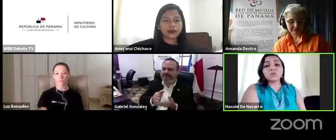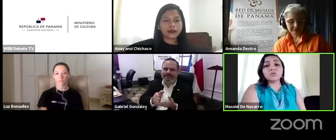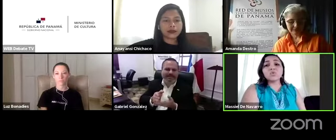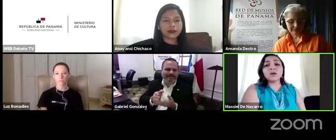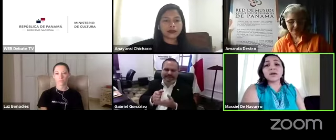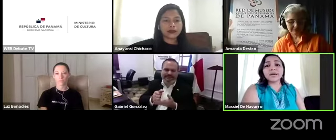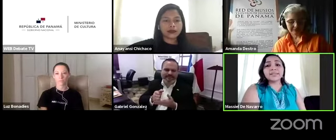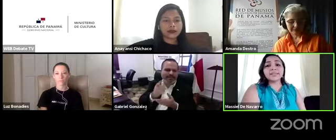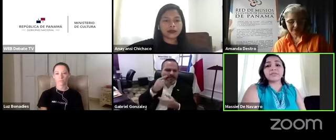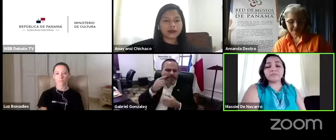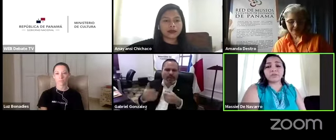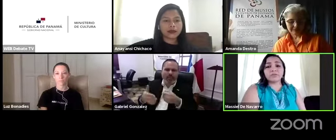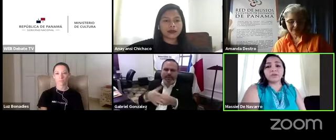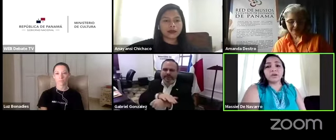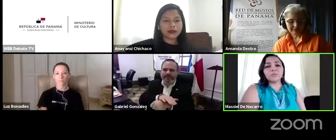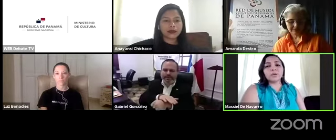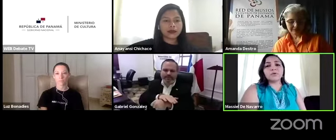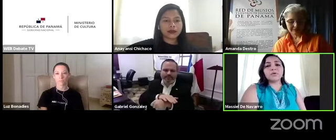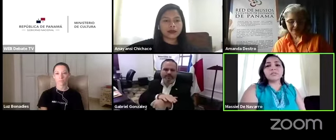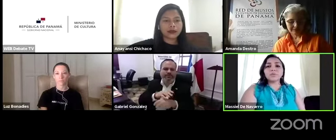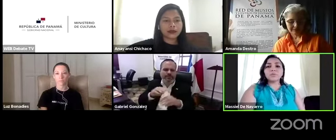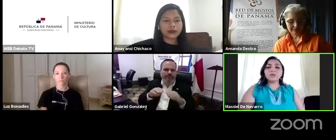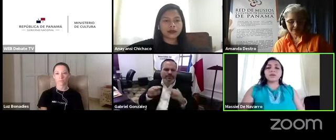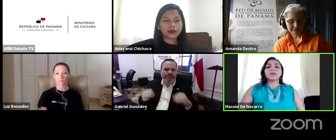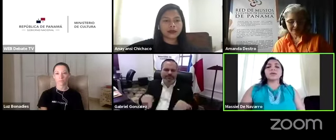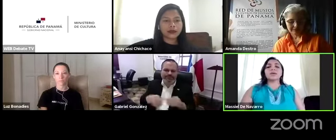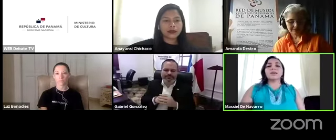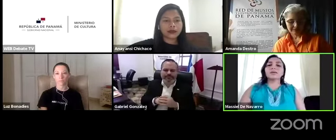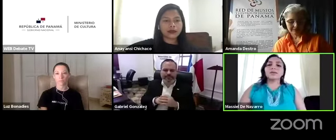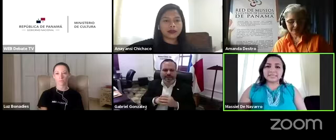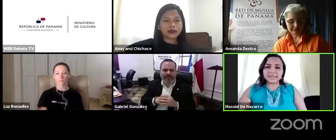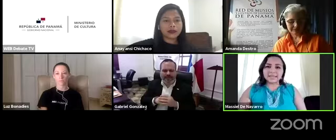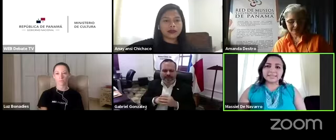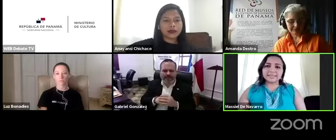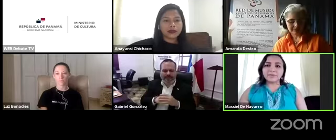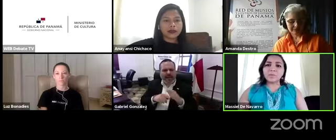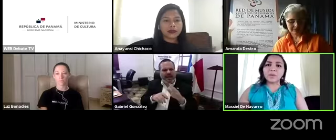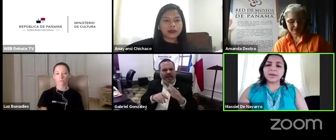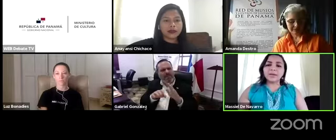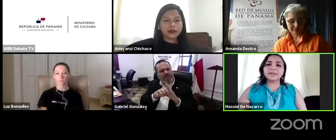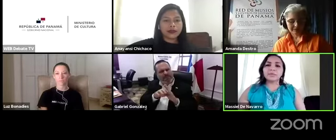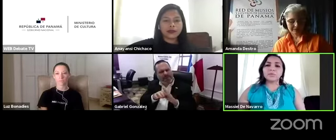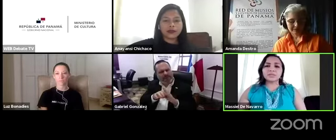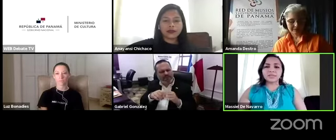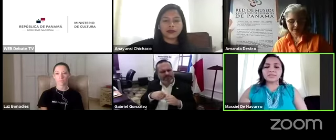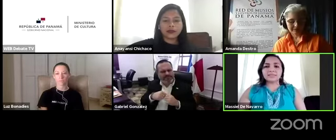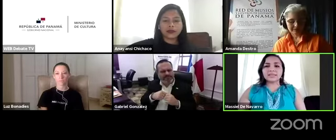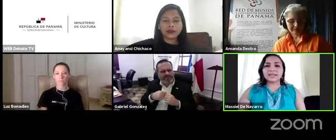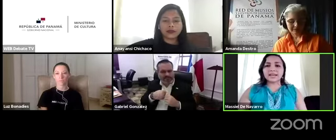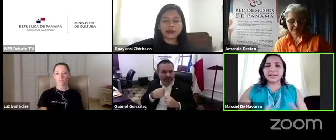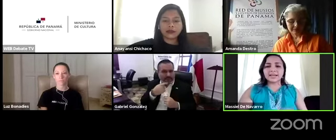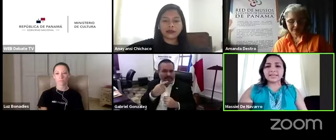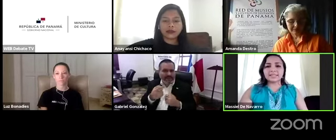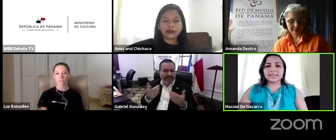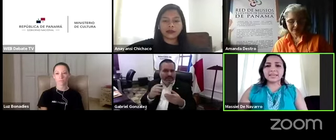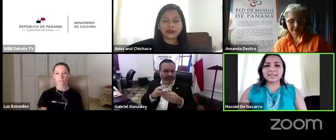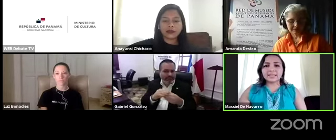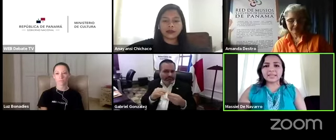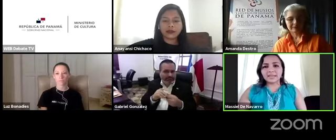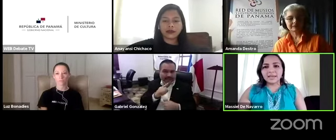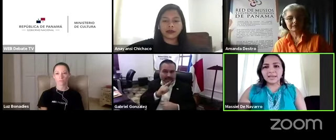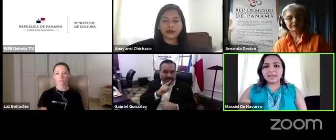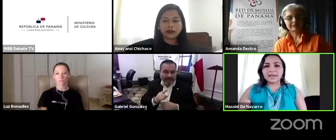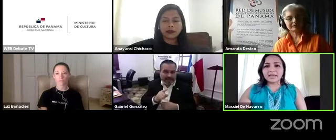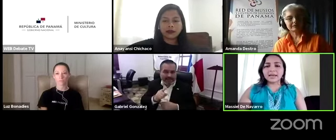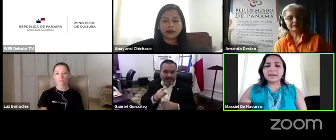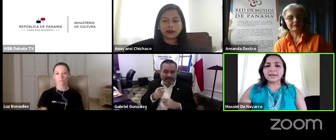sabemos que eso es un gran desafío pero sabemos que quizás el desafío más grande es poder satisfacer las necesidades que